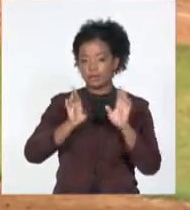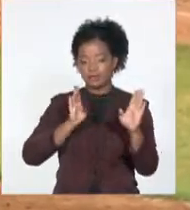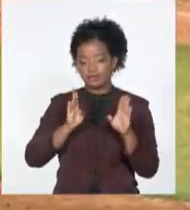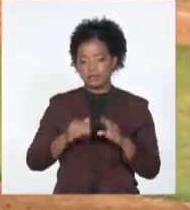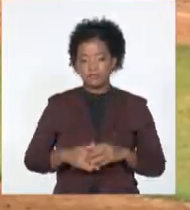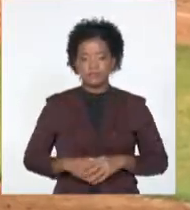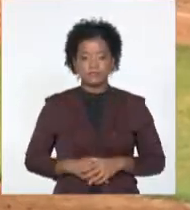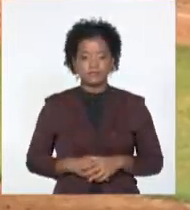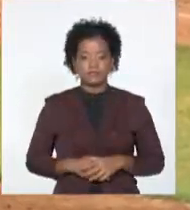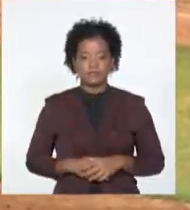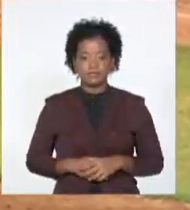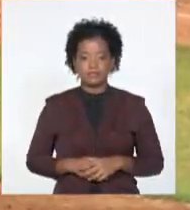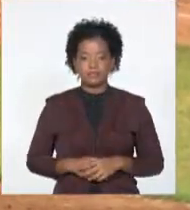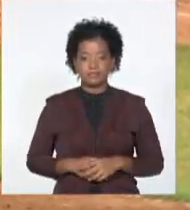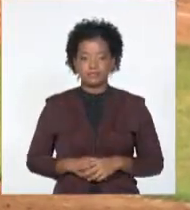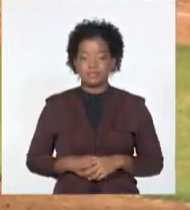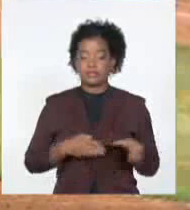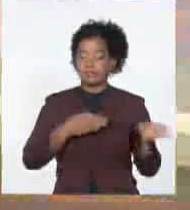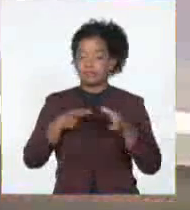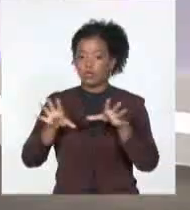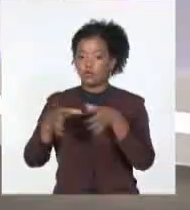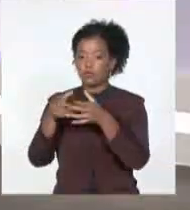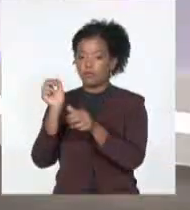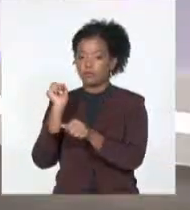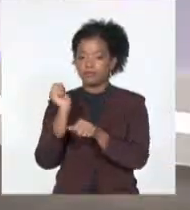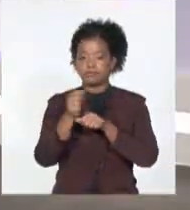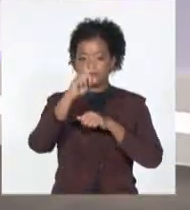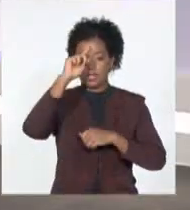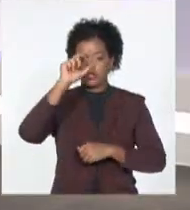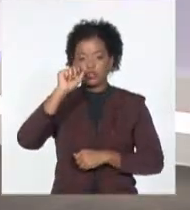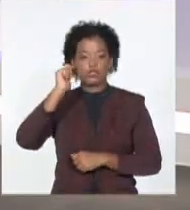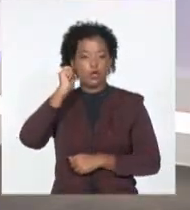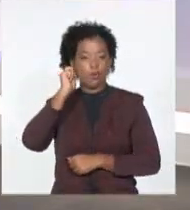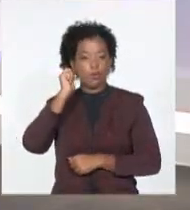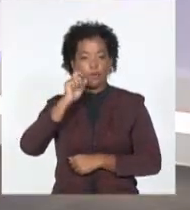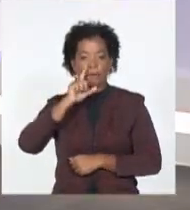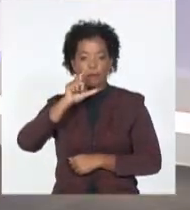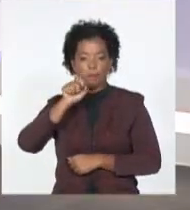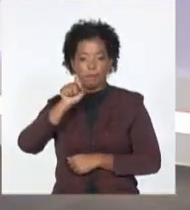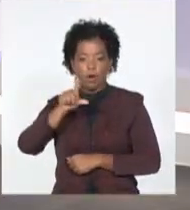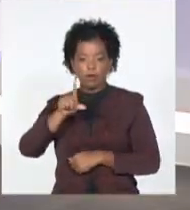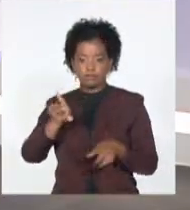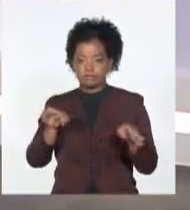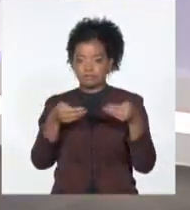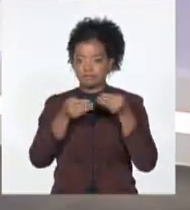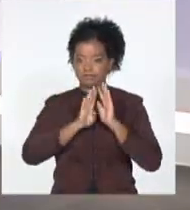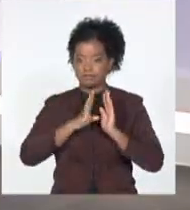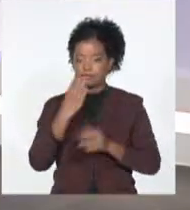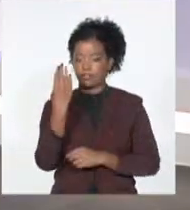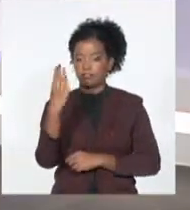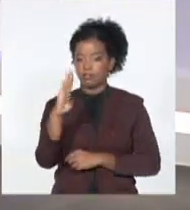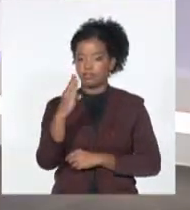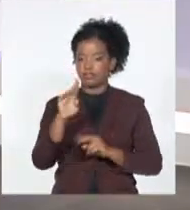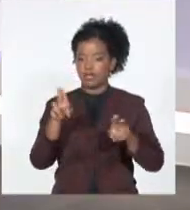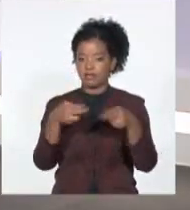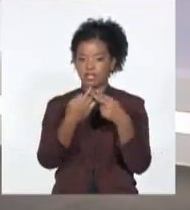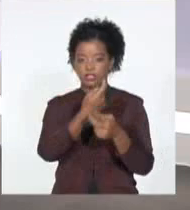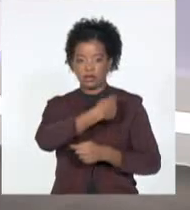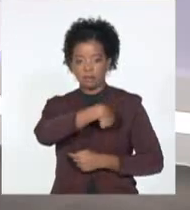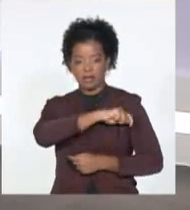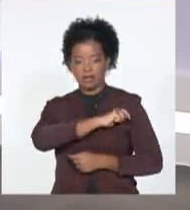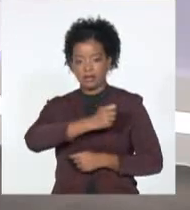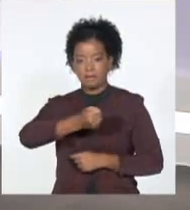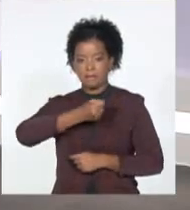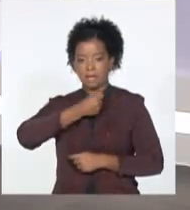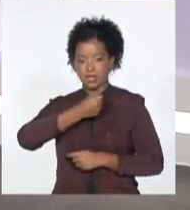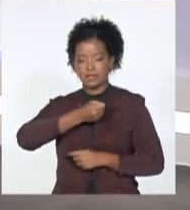equipo de softball femenino, cambiamos de tema, pues cerró hoy con medalla de bronce en el torneo de Cataluña. El periodista Hernández Luján con